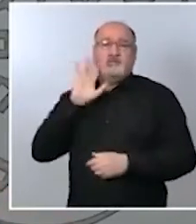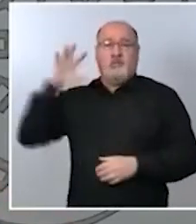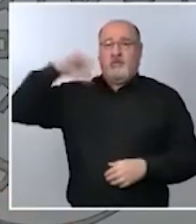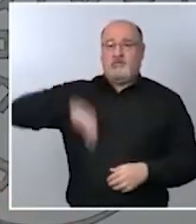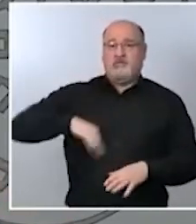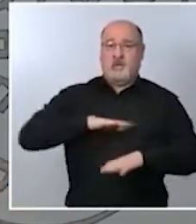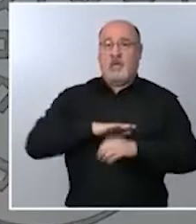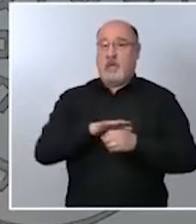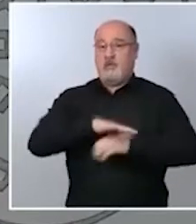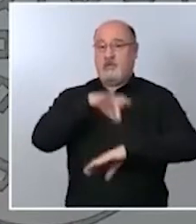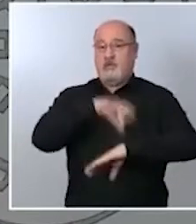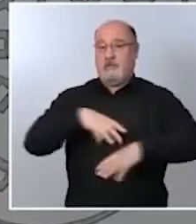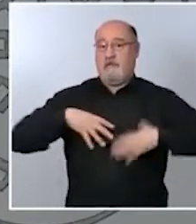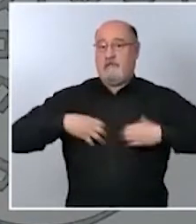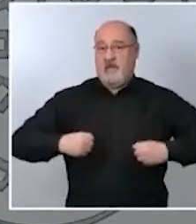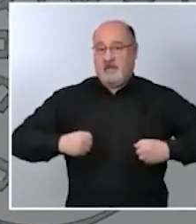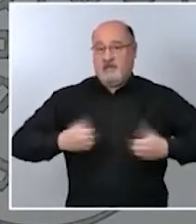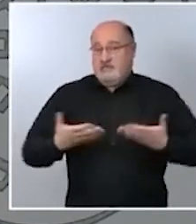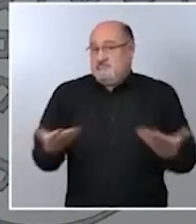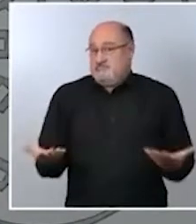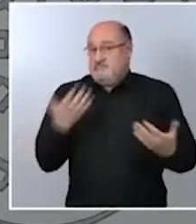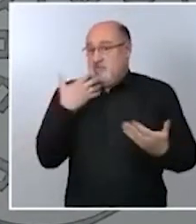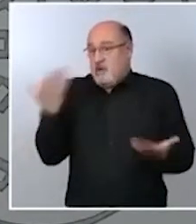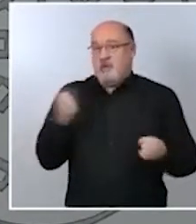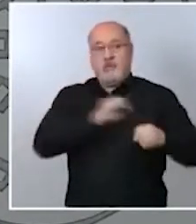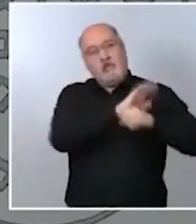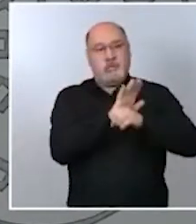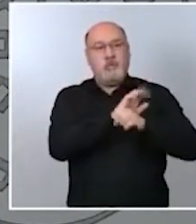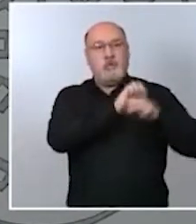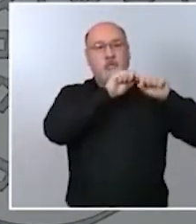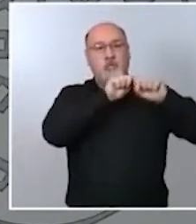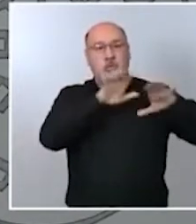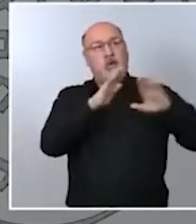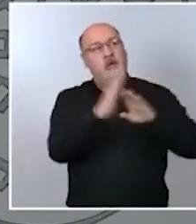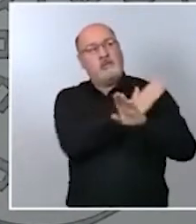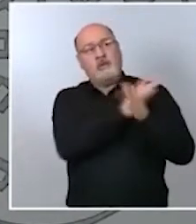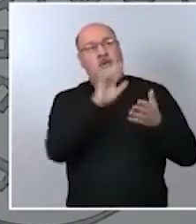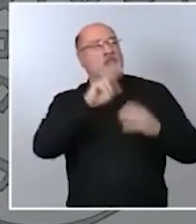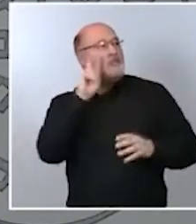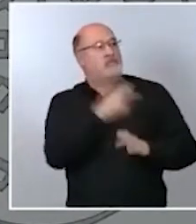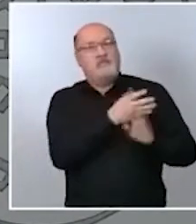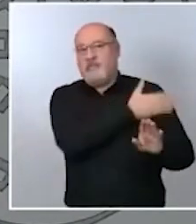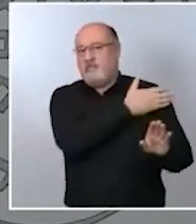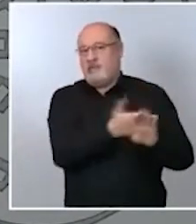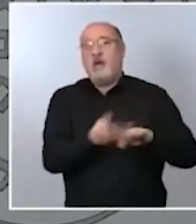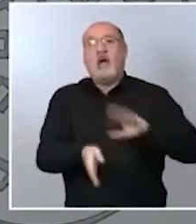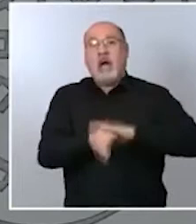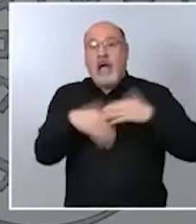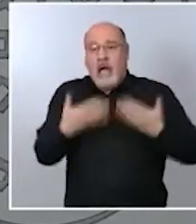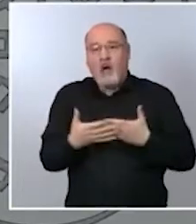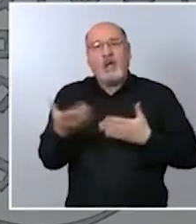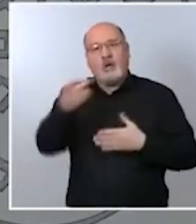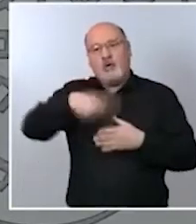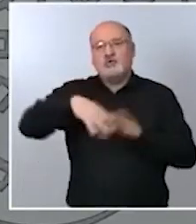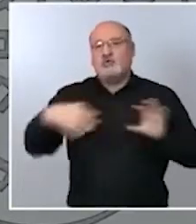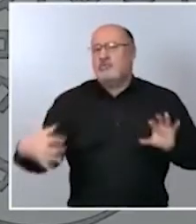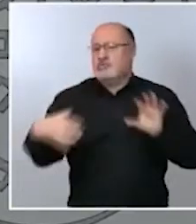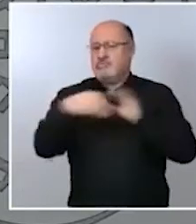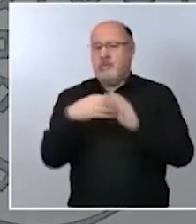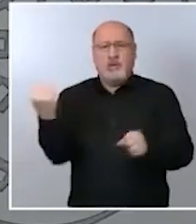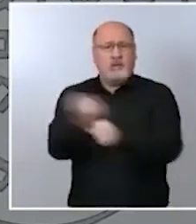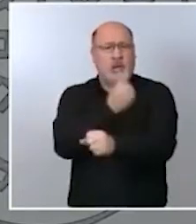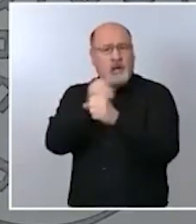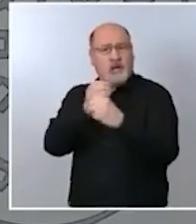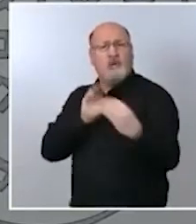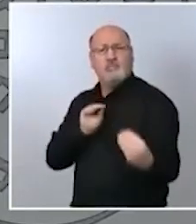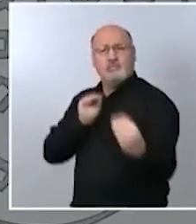durante la pandemia del COVID-19 en eso es donde nos van a encontrar en el trabajo y sobre todo en